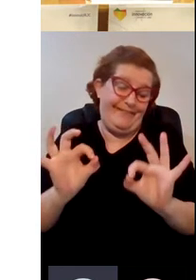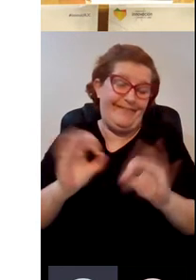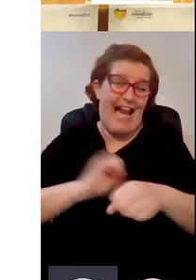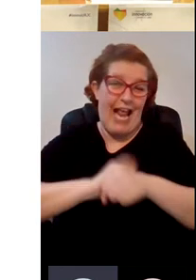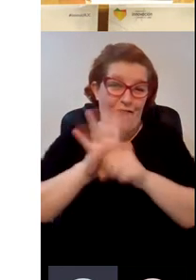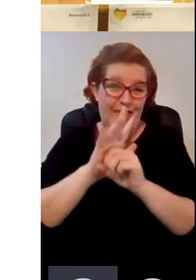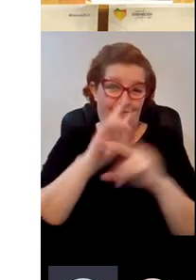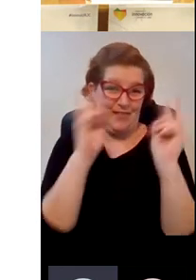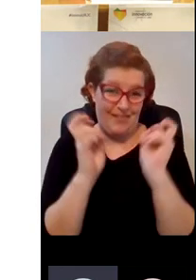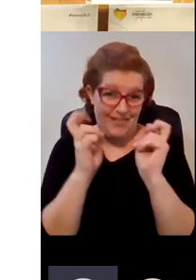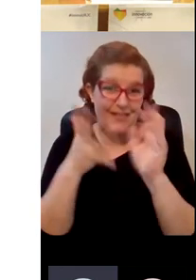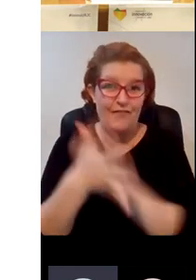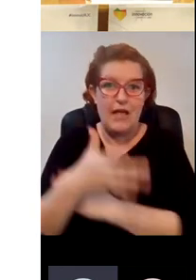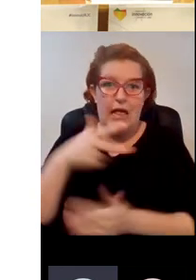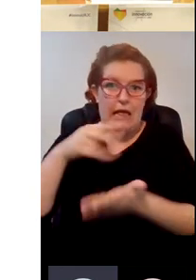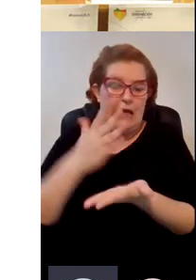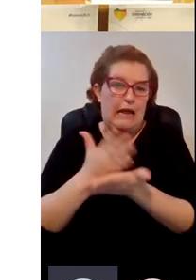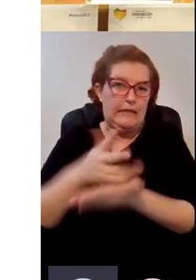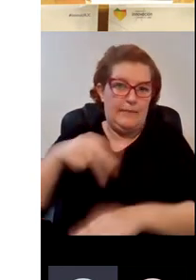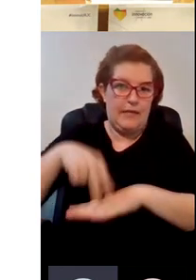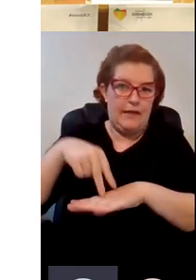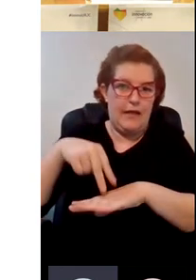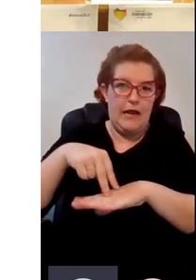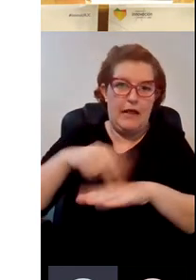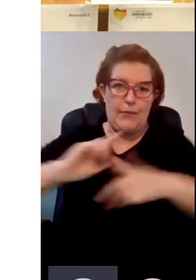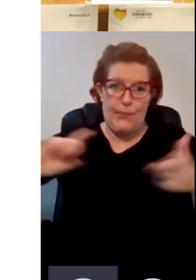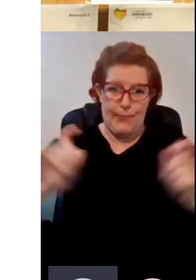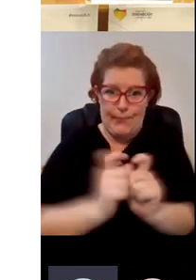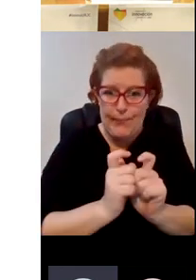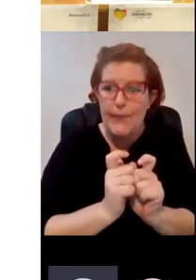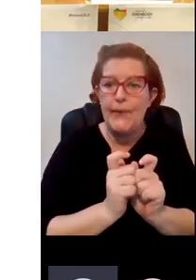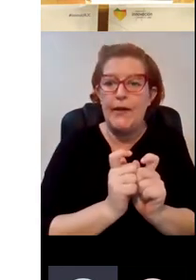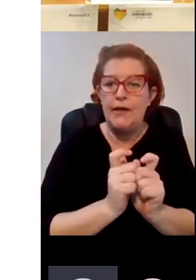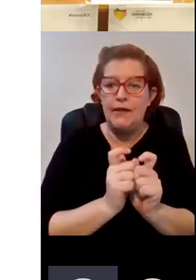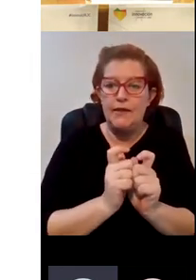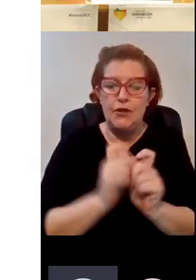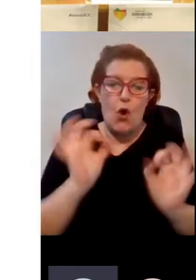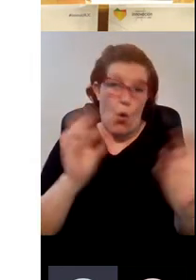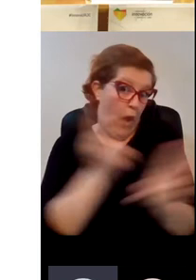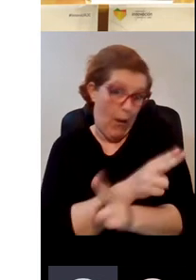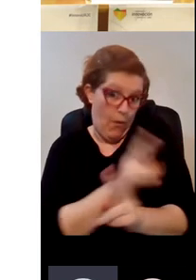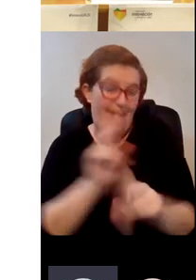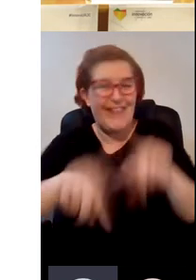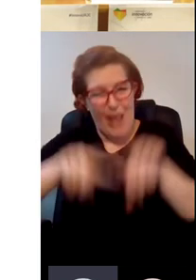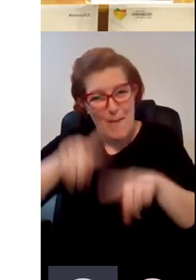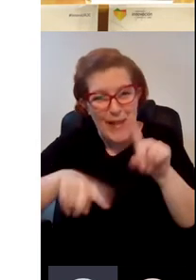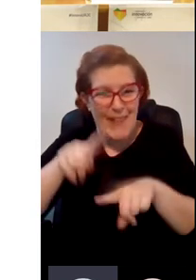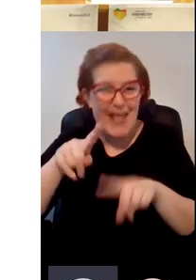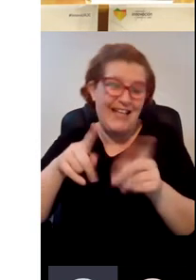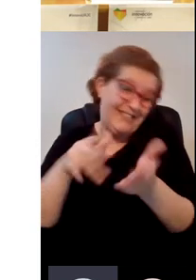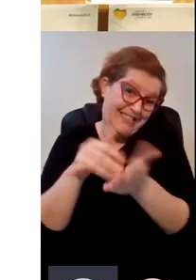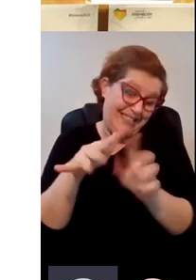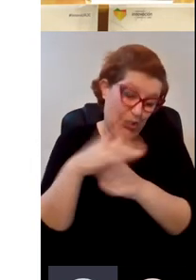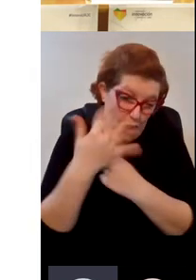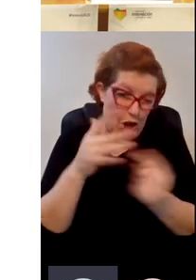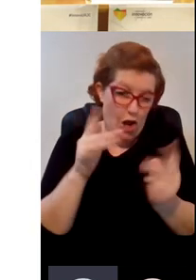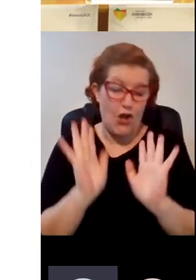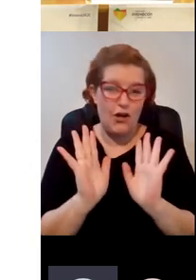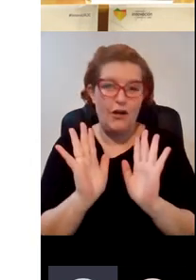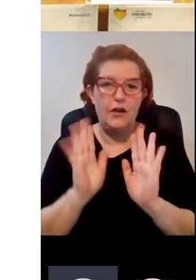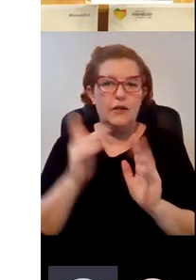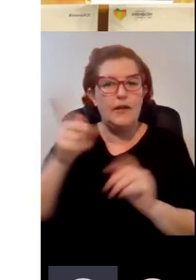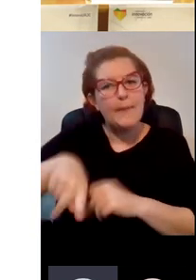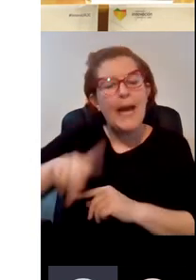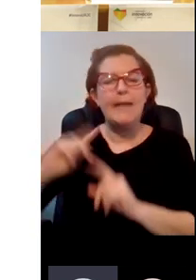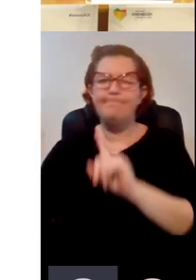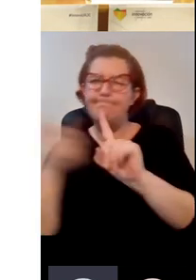clases presenciales se redujeron o se anularon dependiendo del momento pues también conseguimos